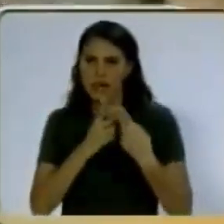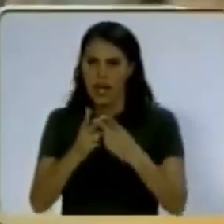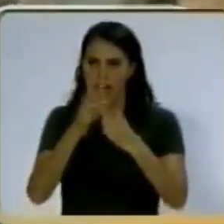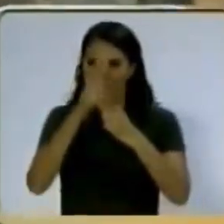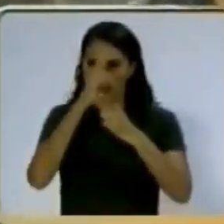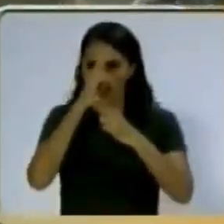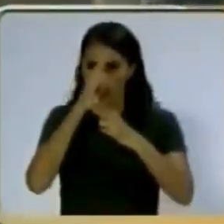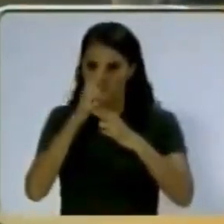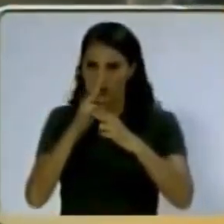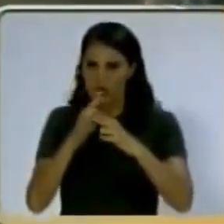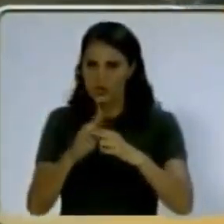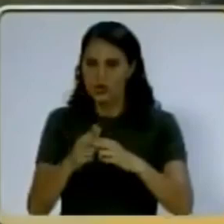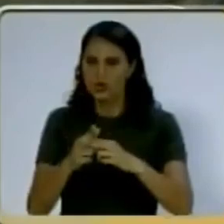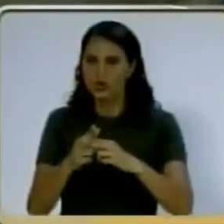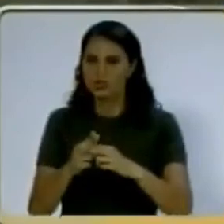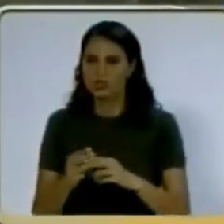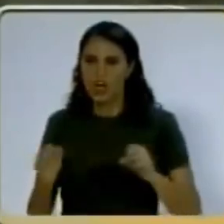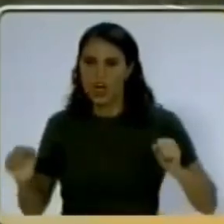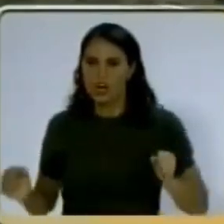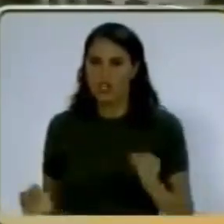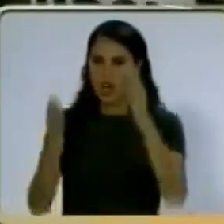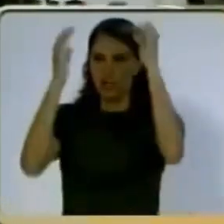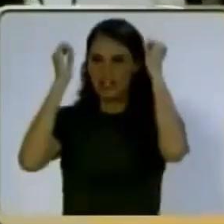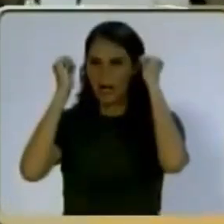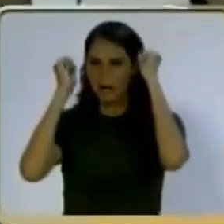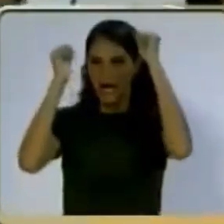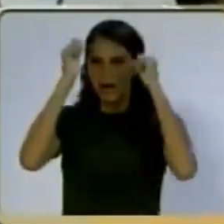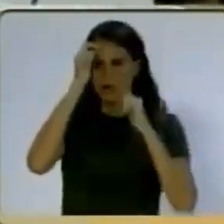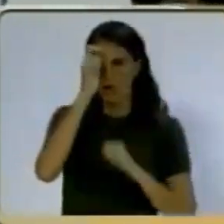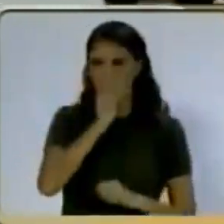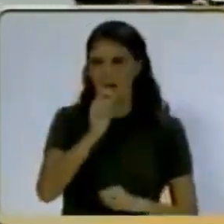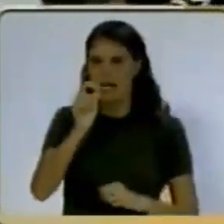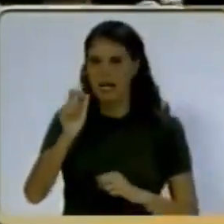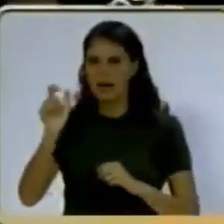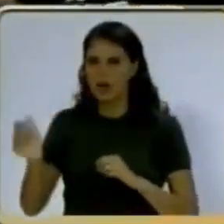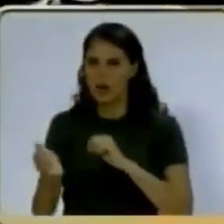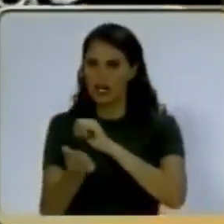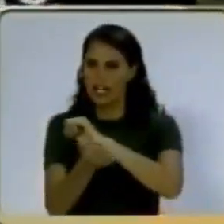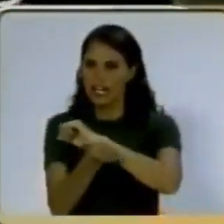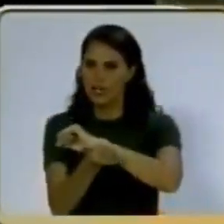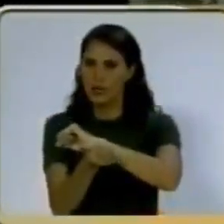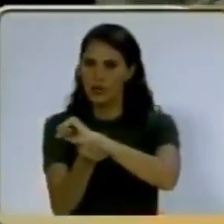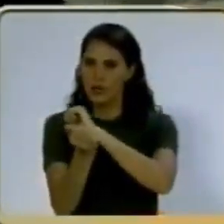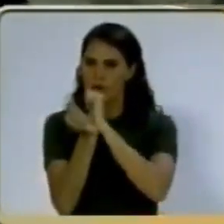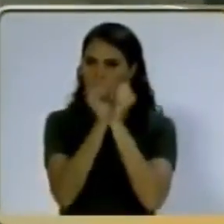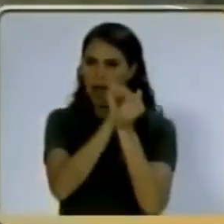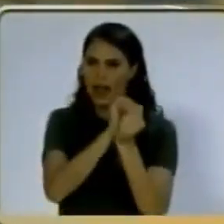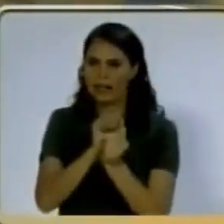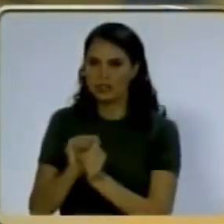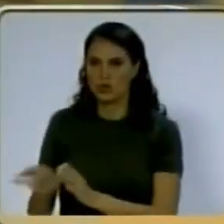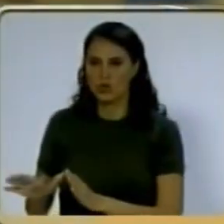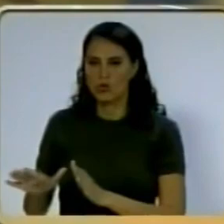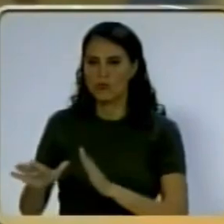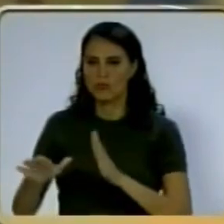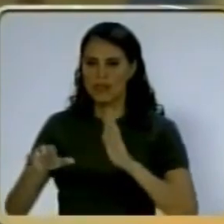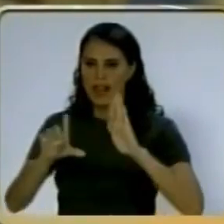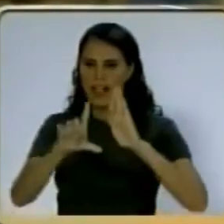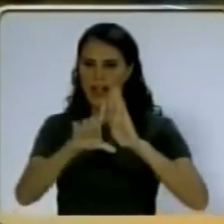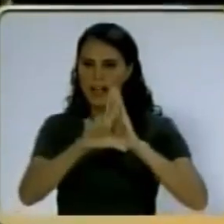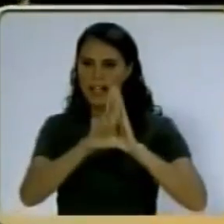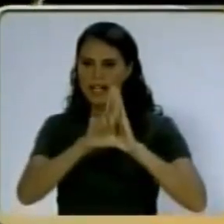la virtud de amor. Gloria al bravo pueblo que en tu corazón,